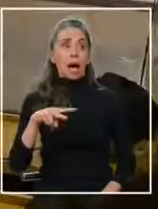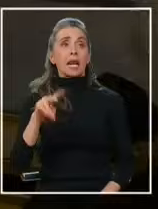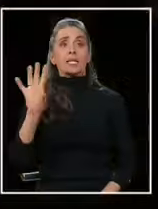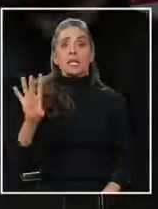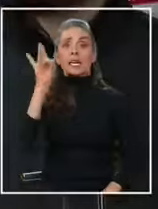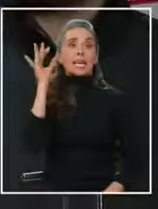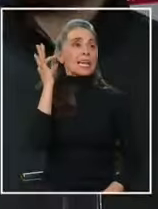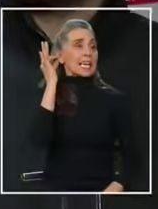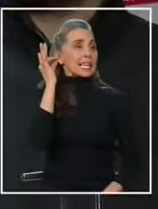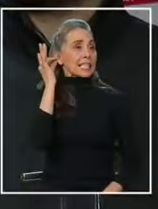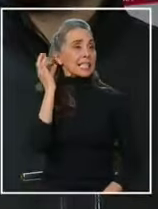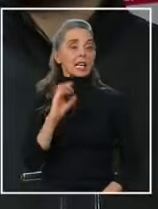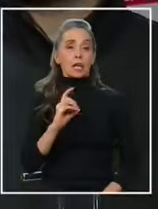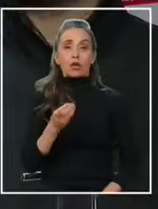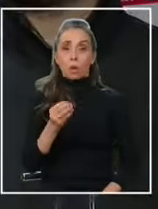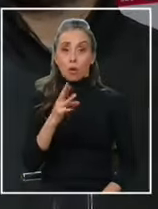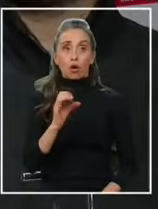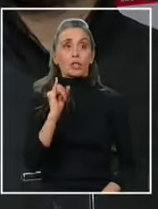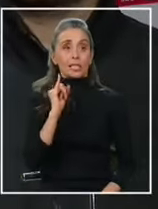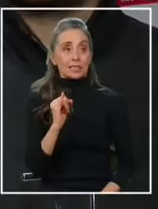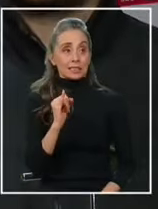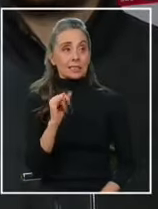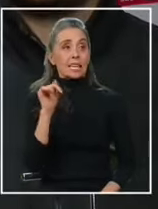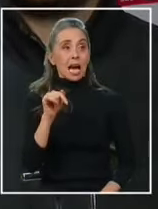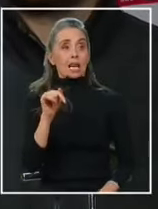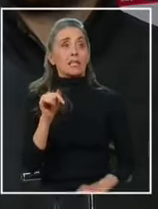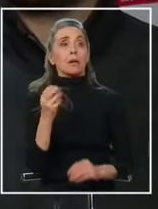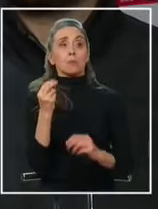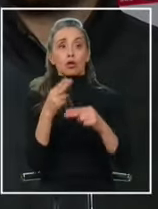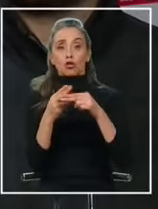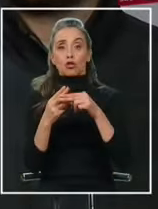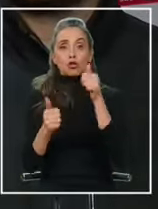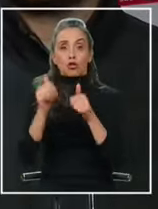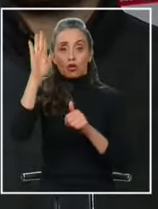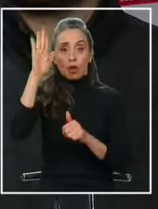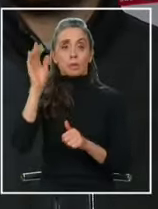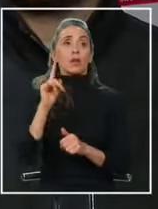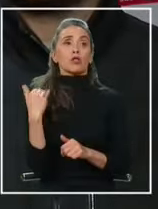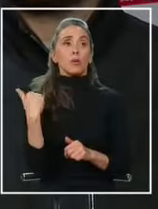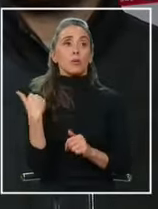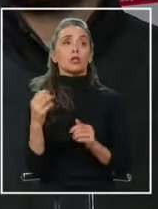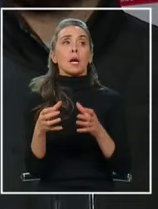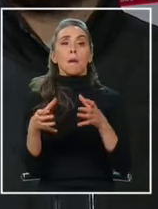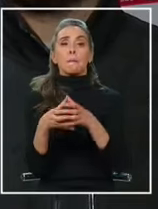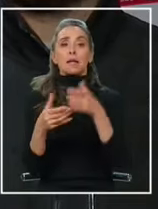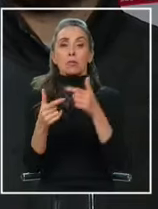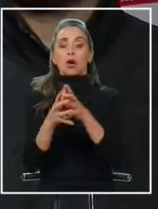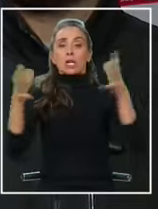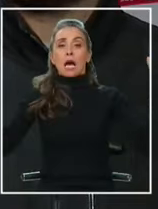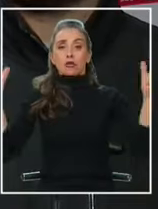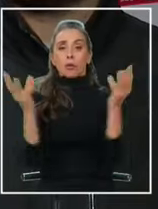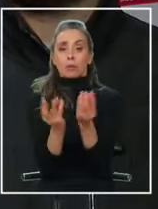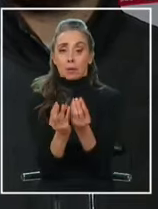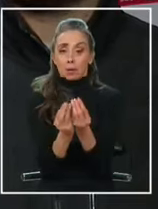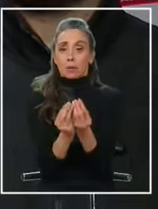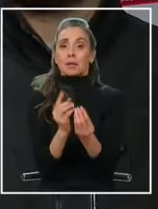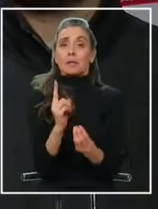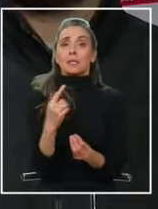escogida. Estamos seguros, sí, de que acá tenemos un gran nombre. Lo que pesa no es el tamaño del partido, sino que